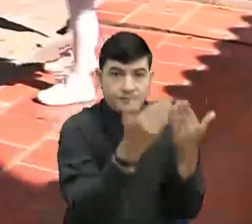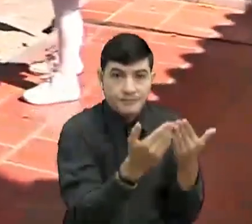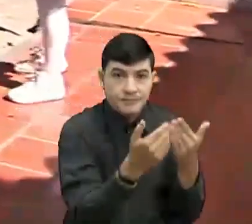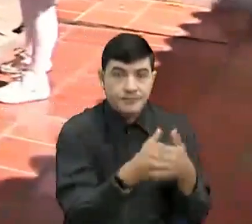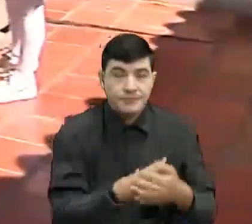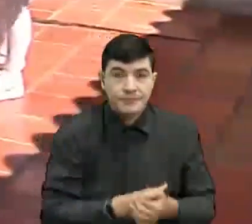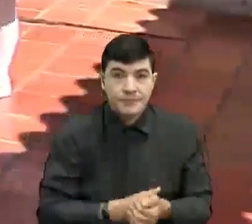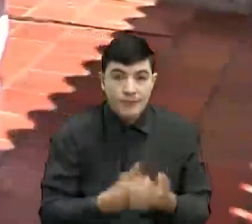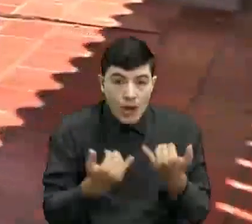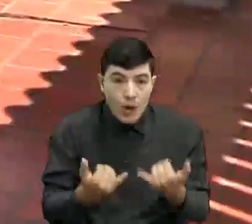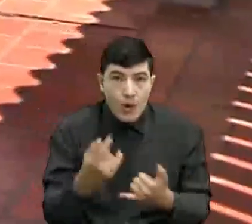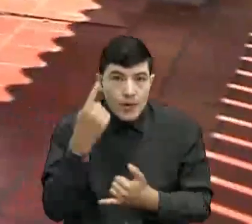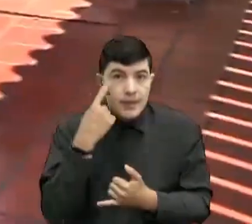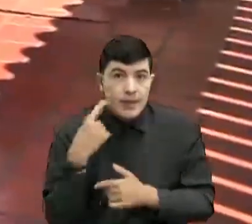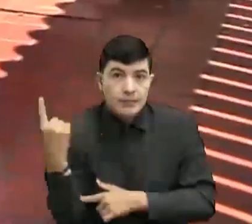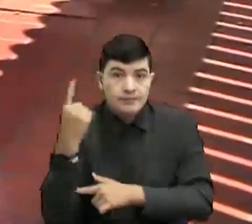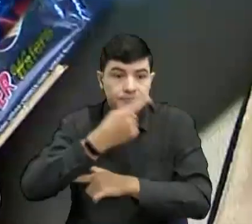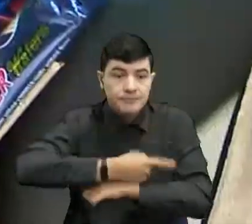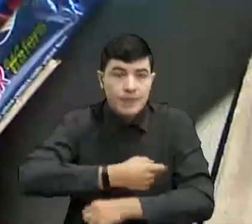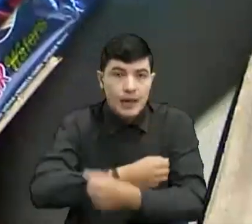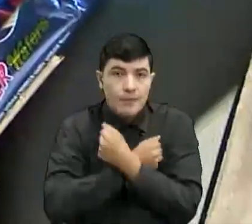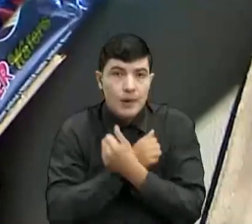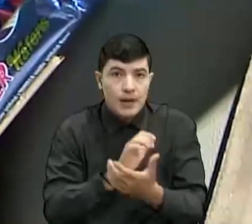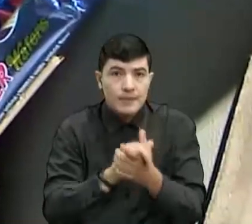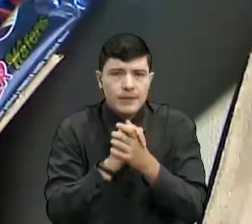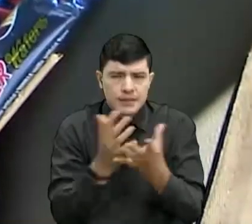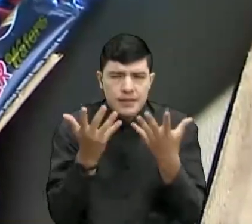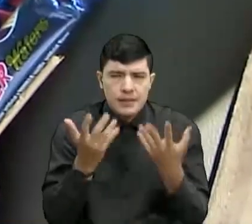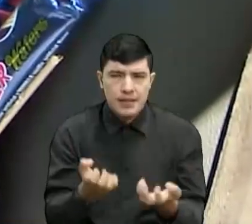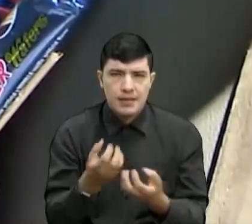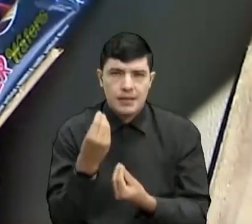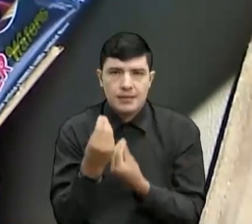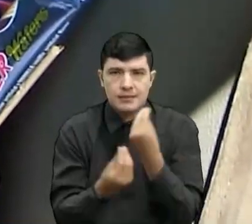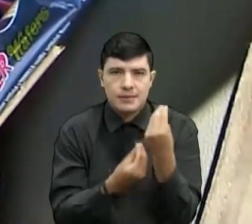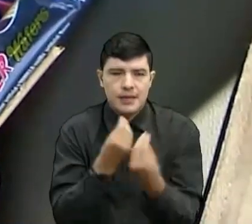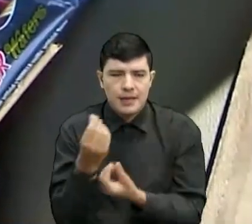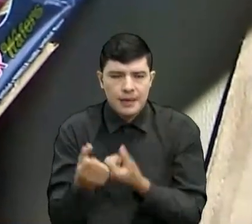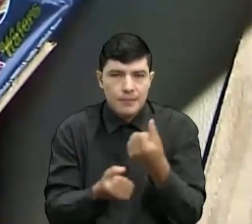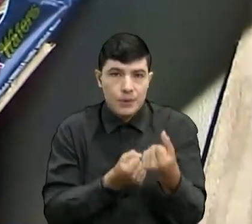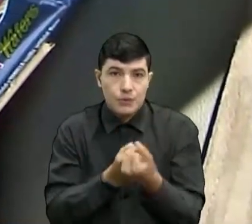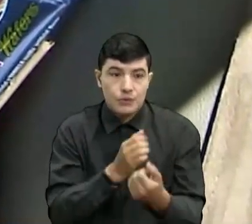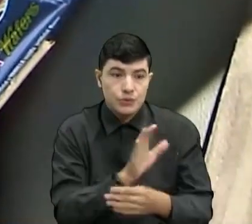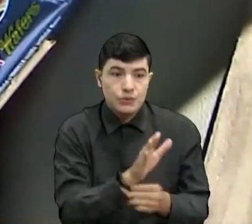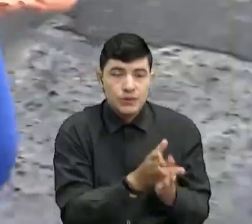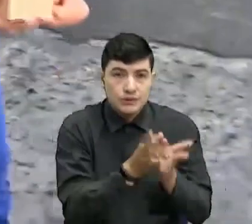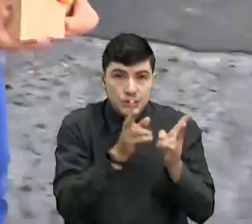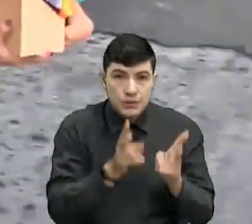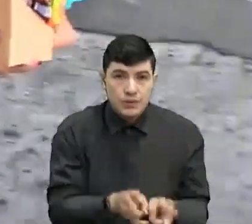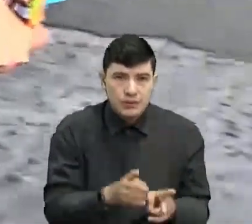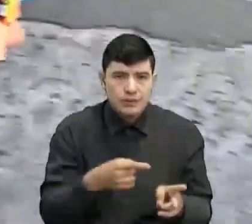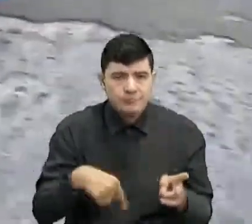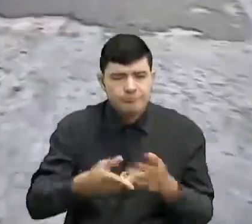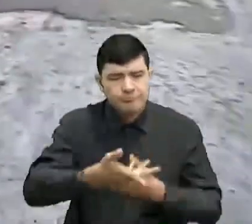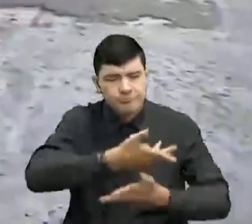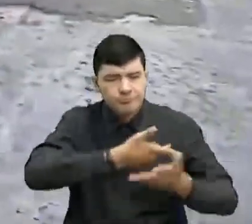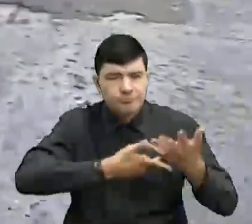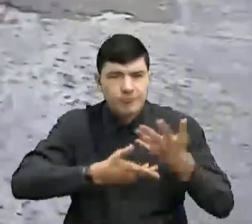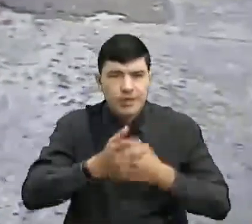día hoy del amor y la amistad porque queríamos hacer ese reencuentro con nuestros ciento y pico de niños,